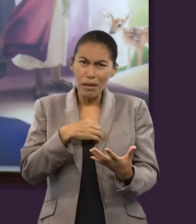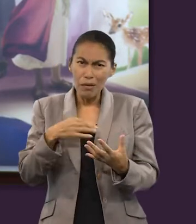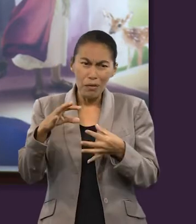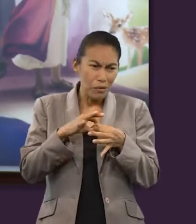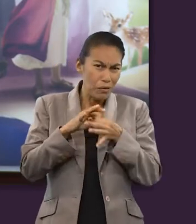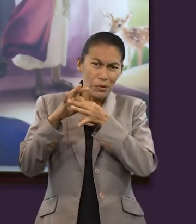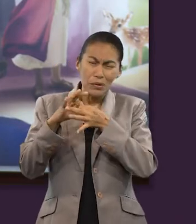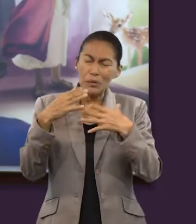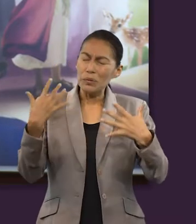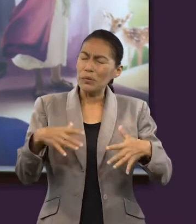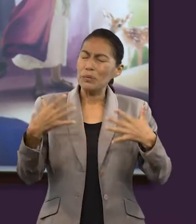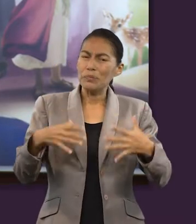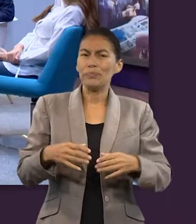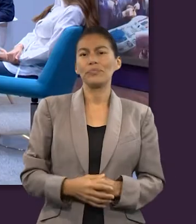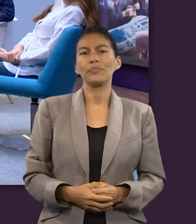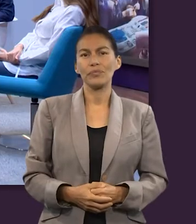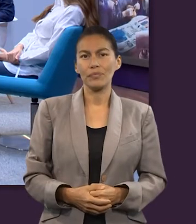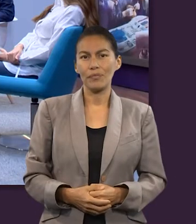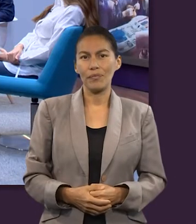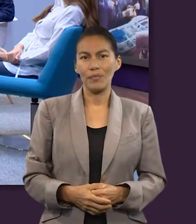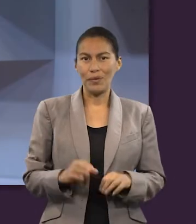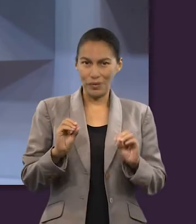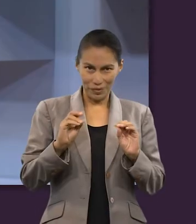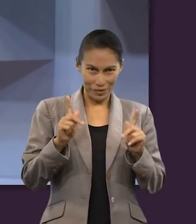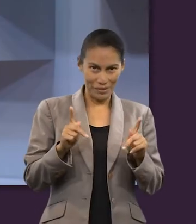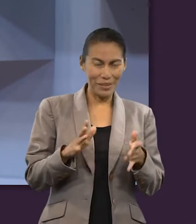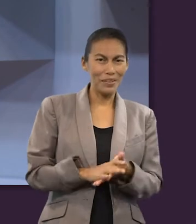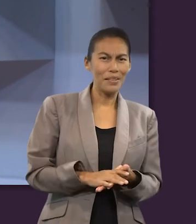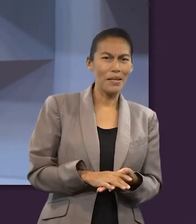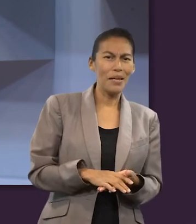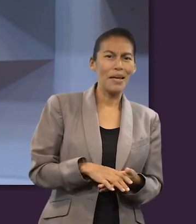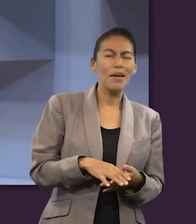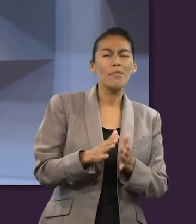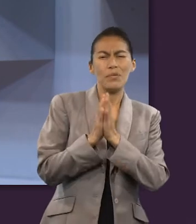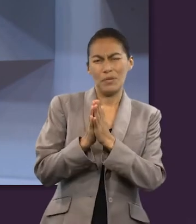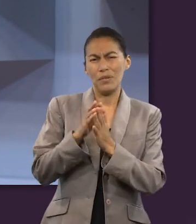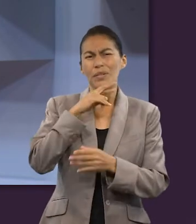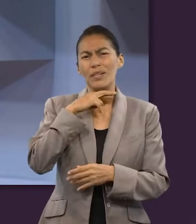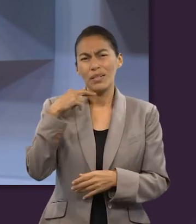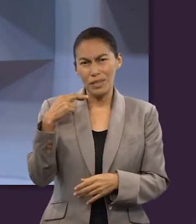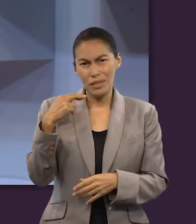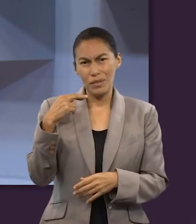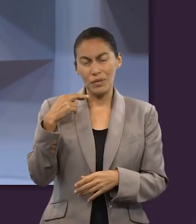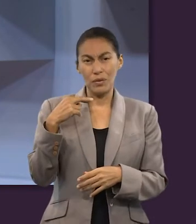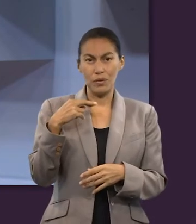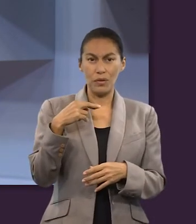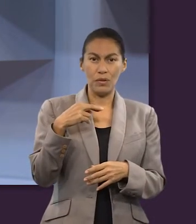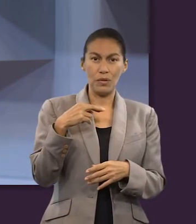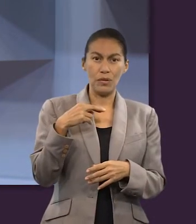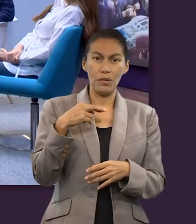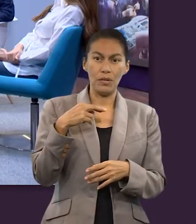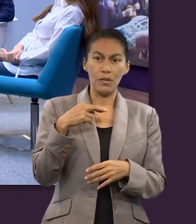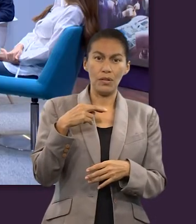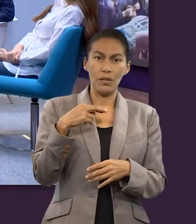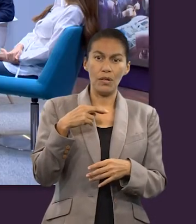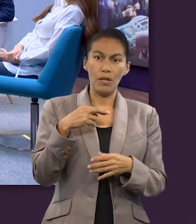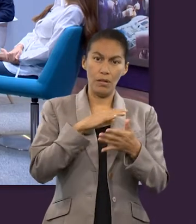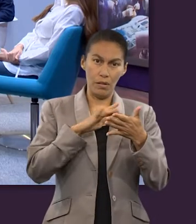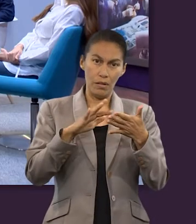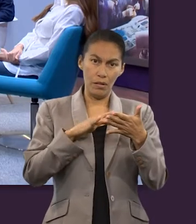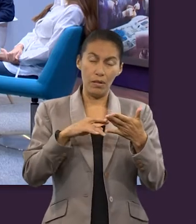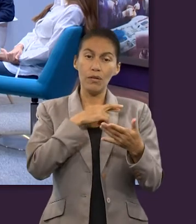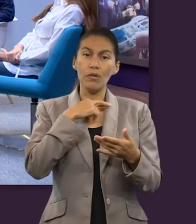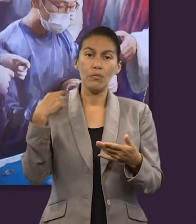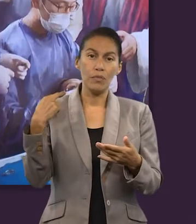en ese momento. Exacto, y para ver quién más estuvo por acá presente, Ricardo, ¿podrías leernos